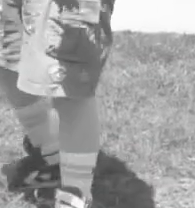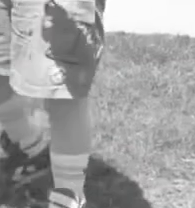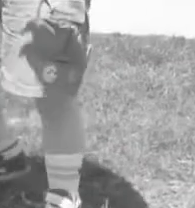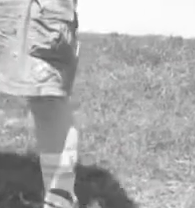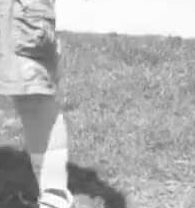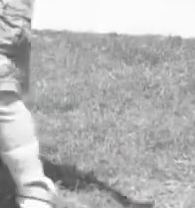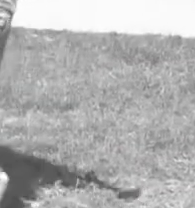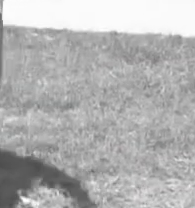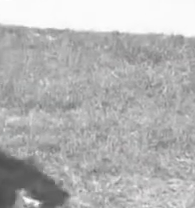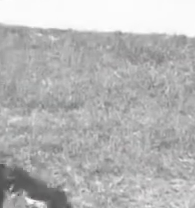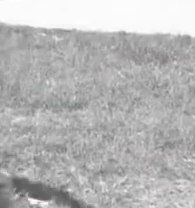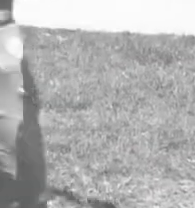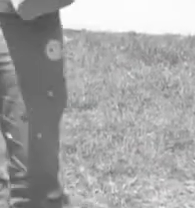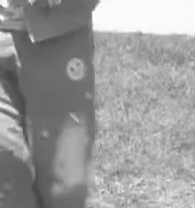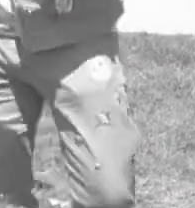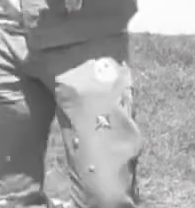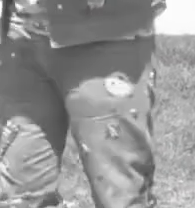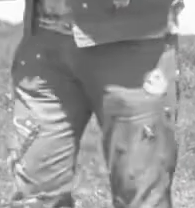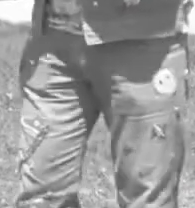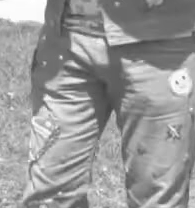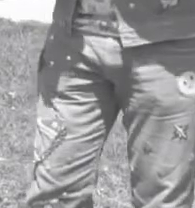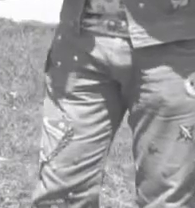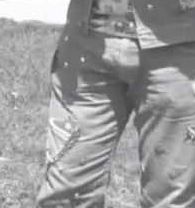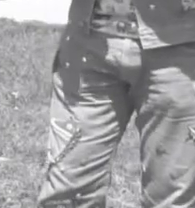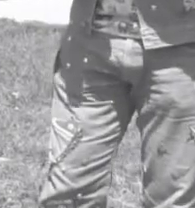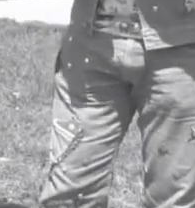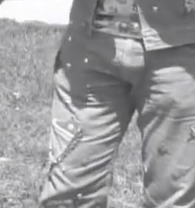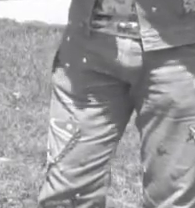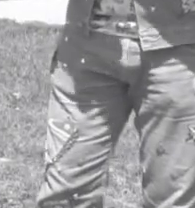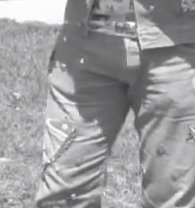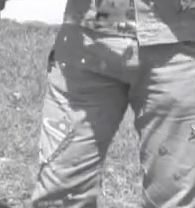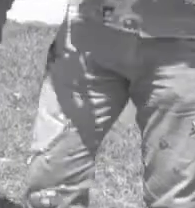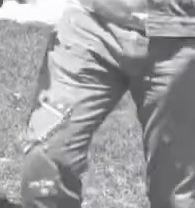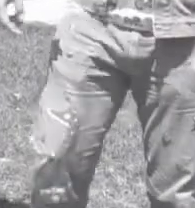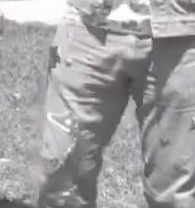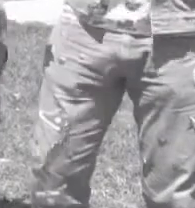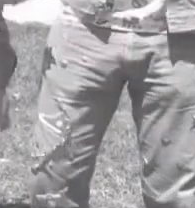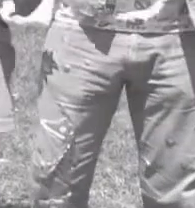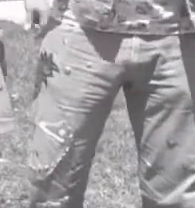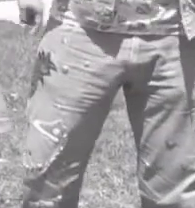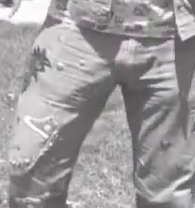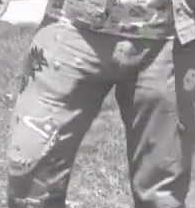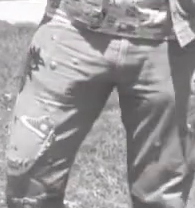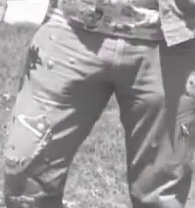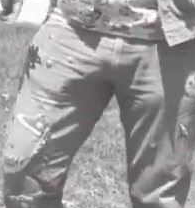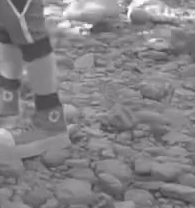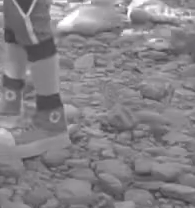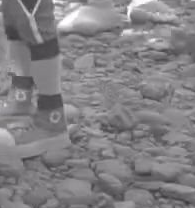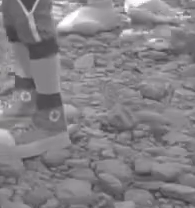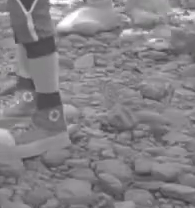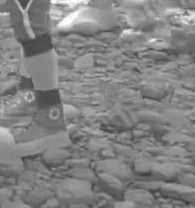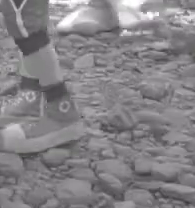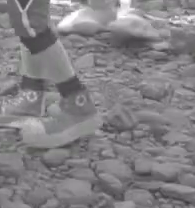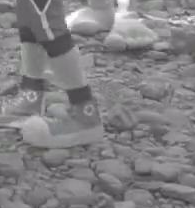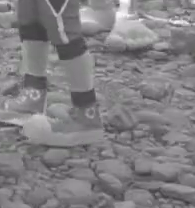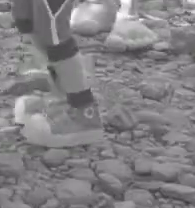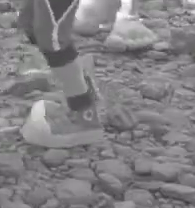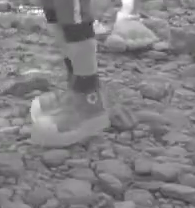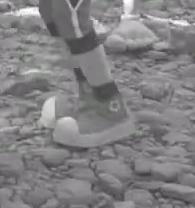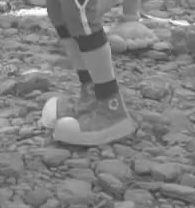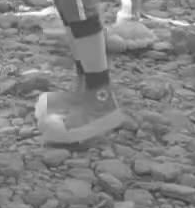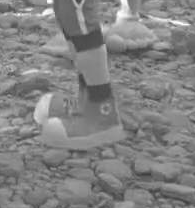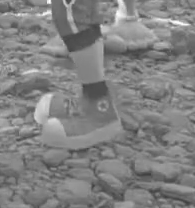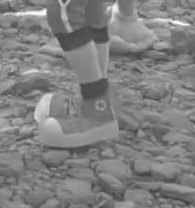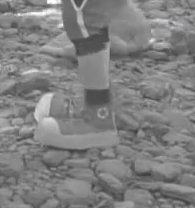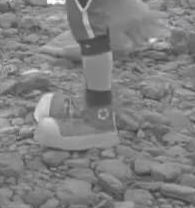Itos. Miércoles 4.30 de la tarde. Retransmisión, domingo 11 de la mañana. Canal